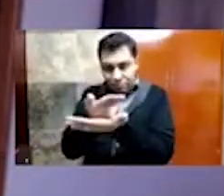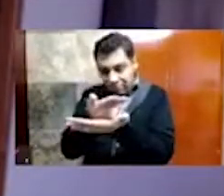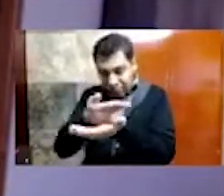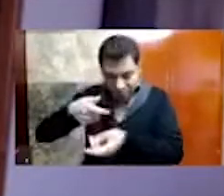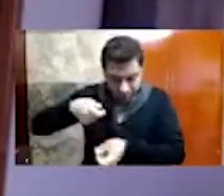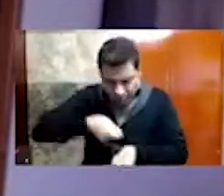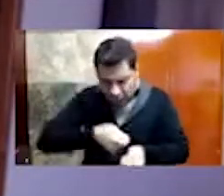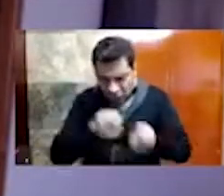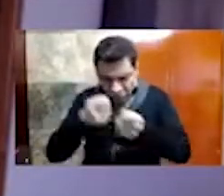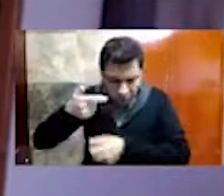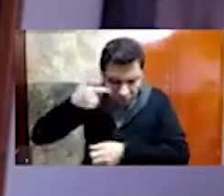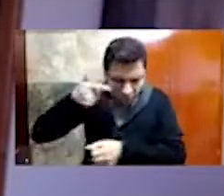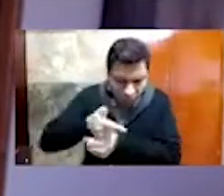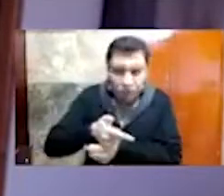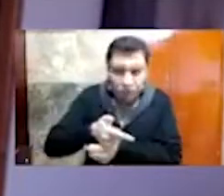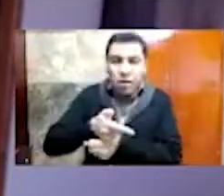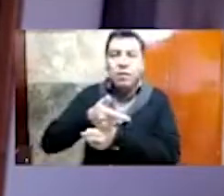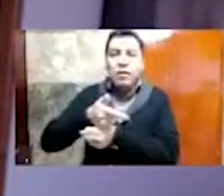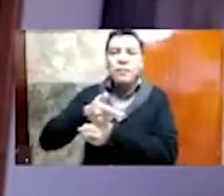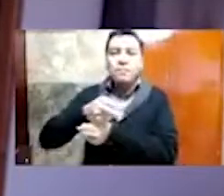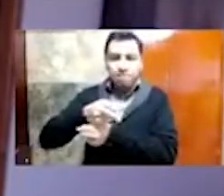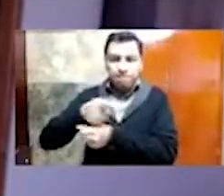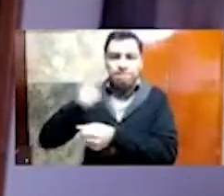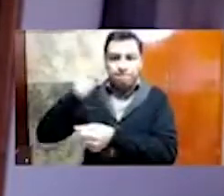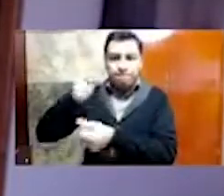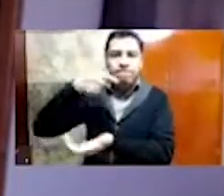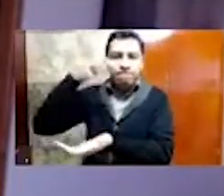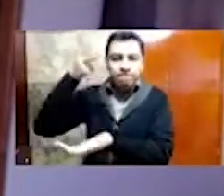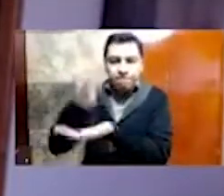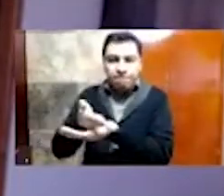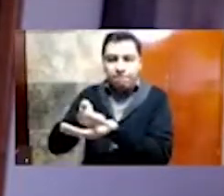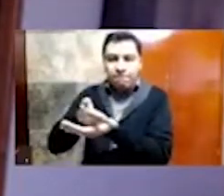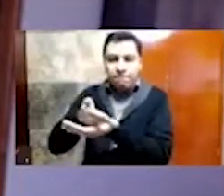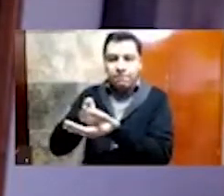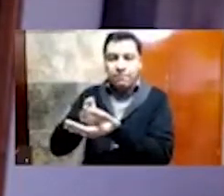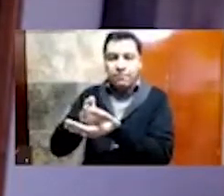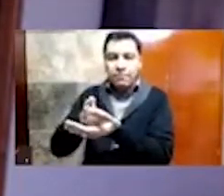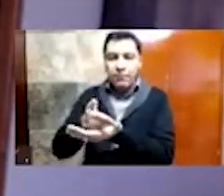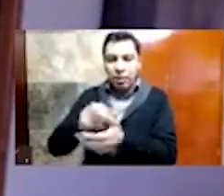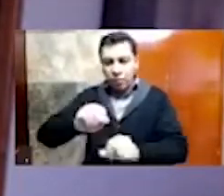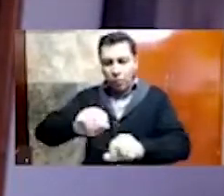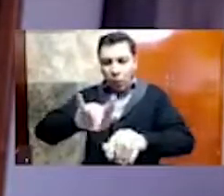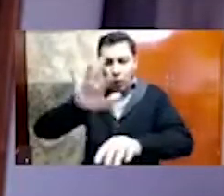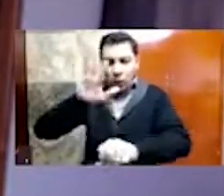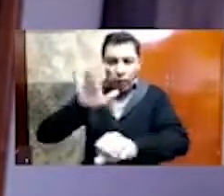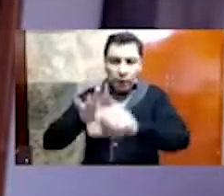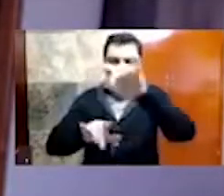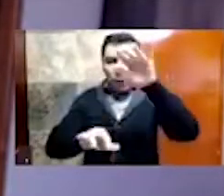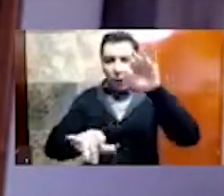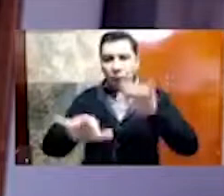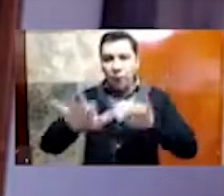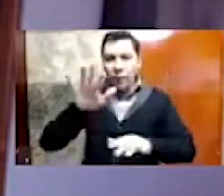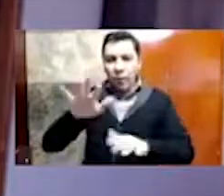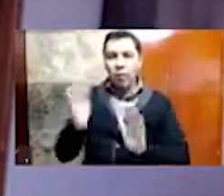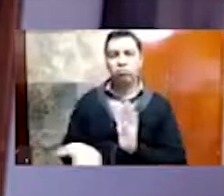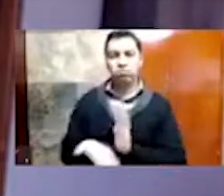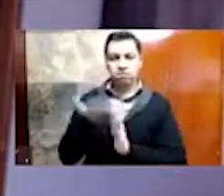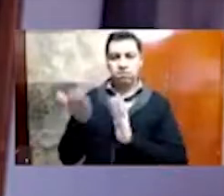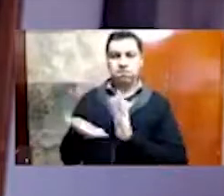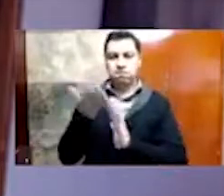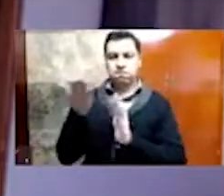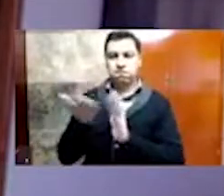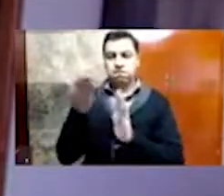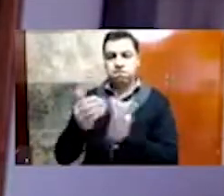sobre los despojos emplumados de la gran Tenochtitlan, y sus floridos opresores alzarán ciudades antes del